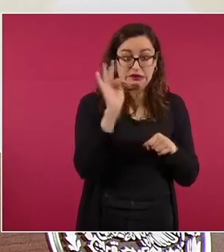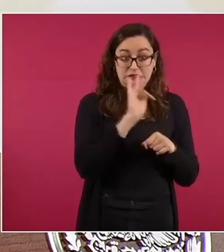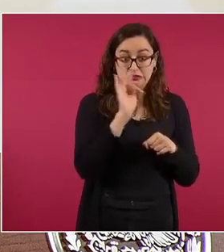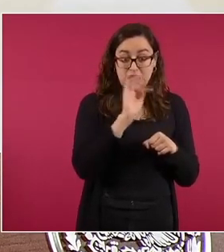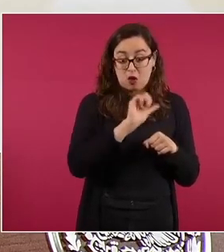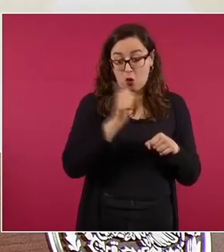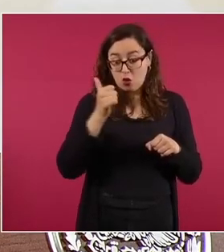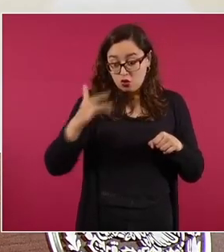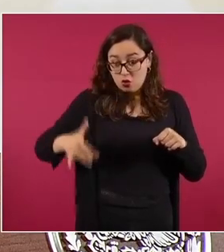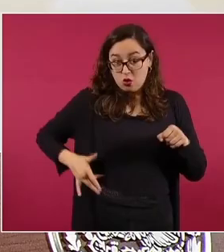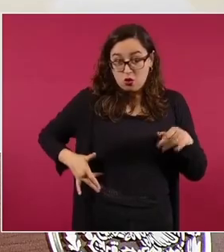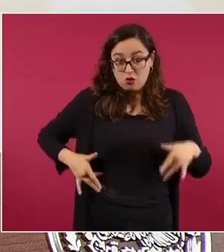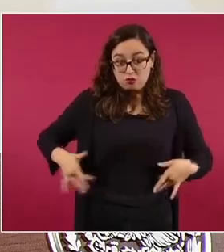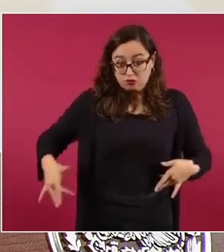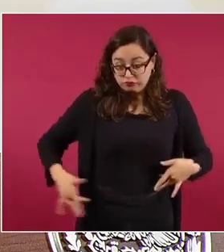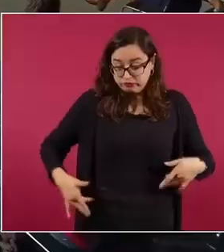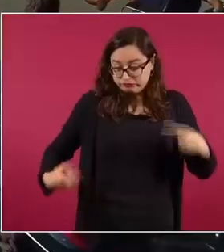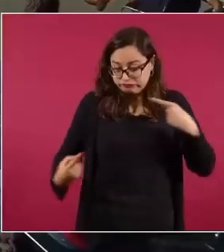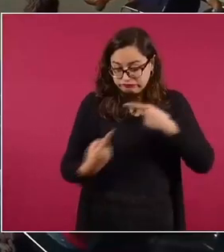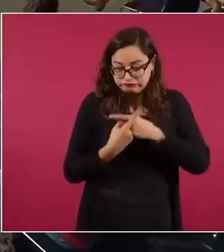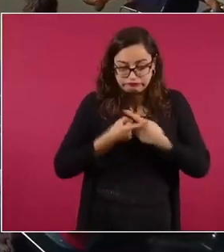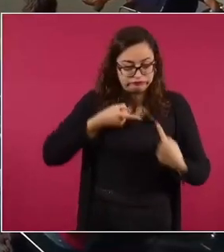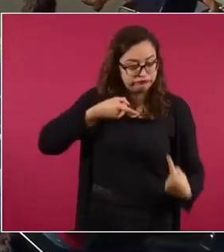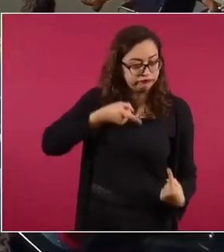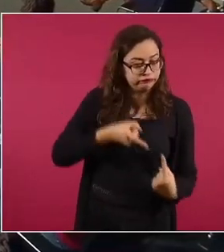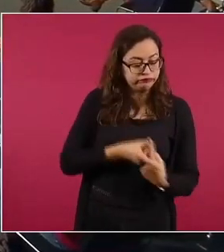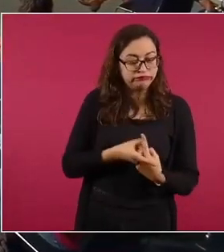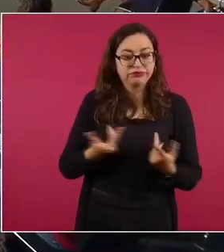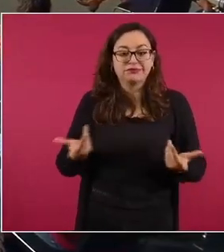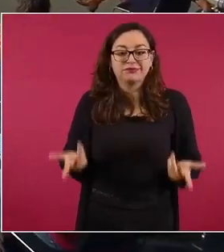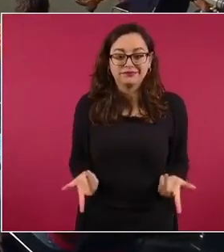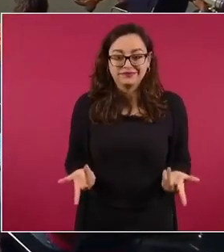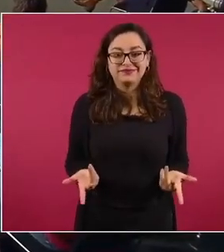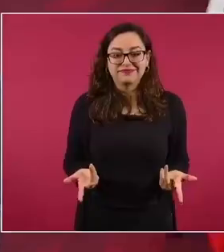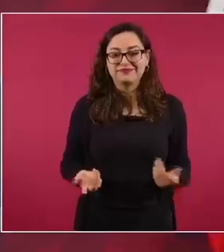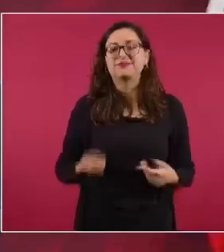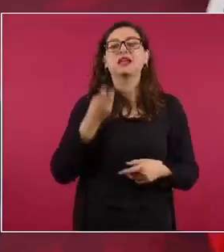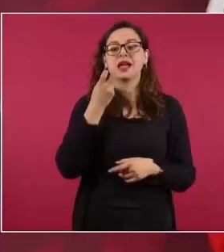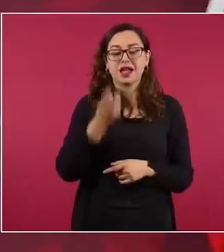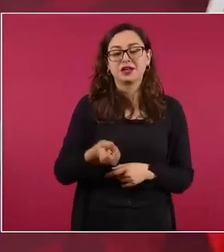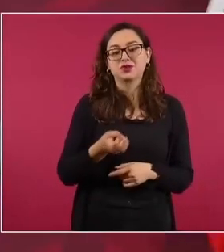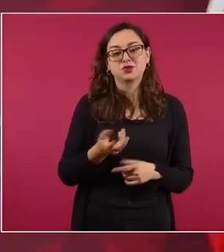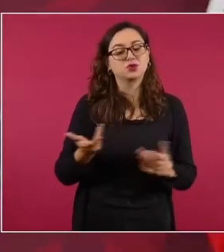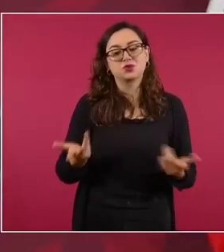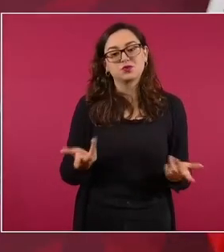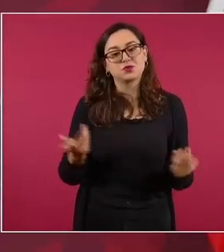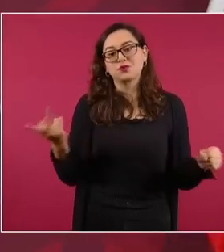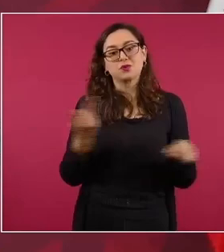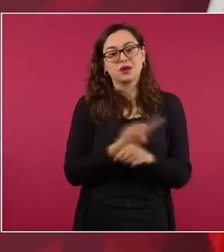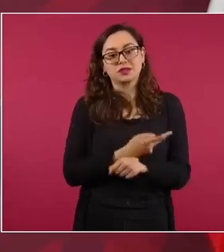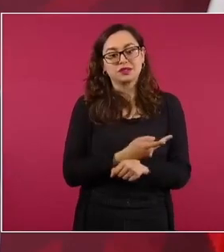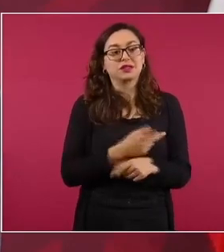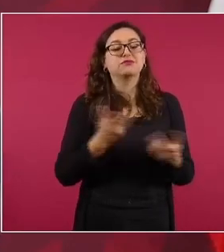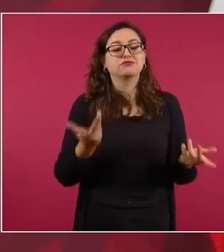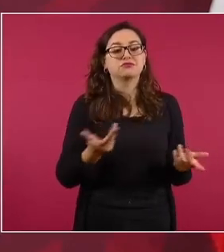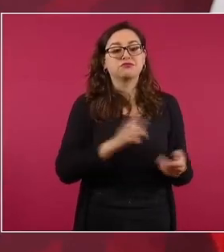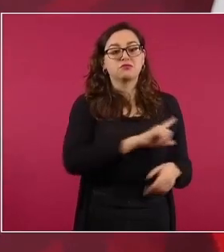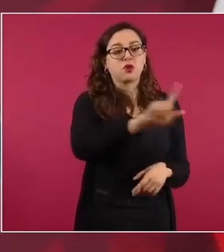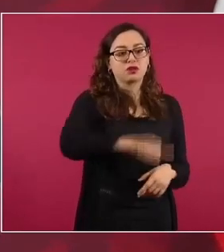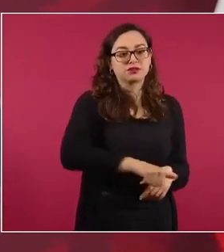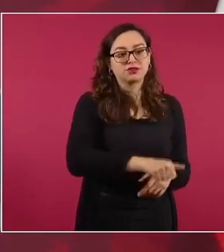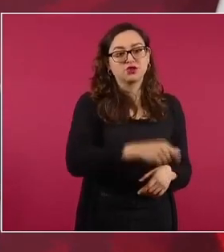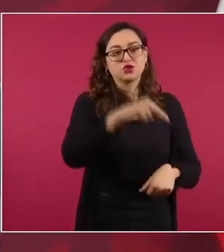y así actúa el especialista en riñón y así actúan todos.